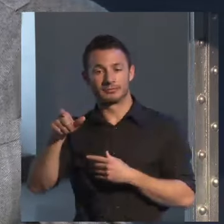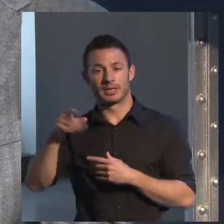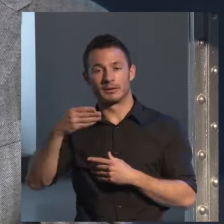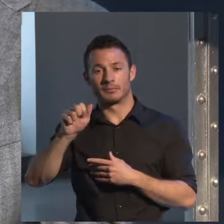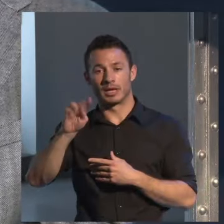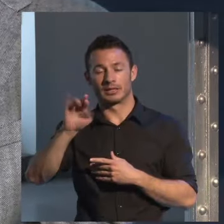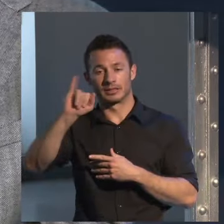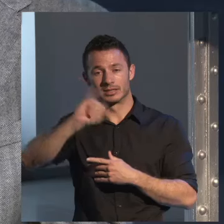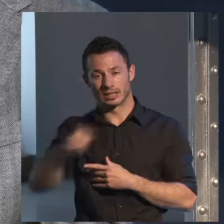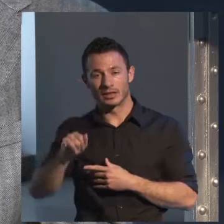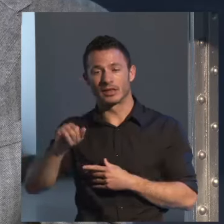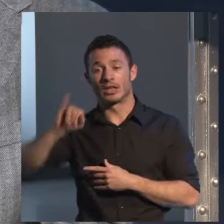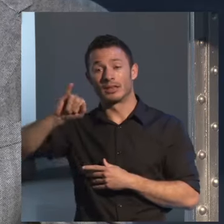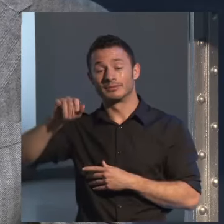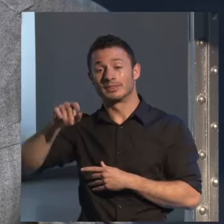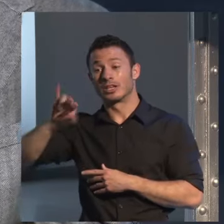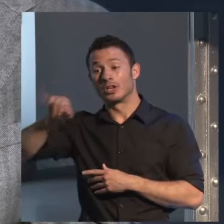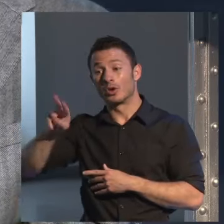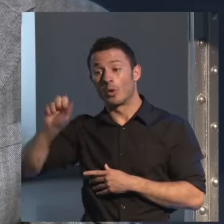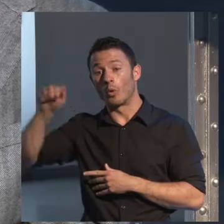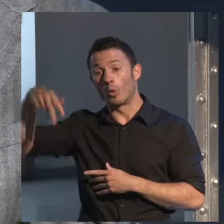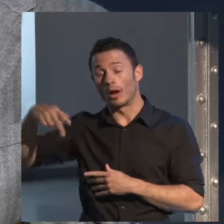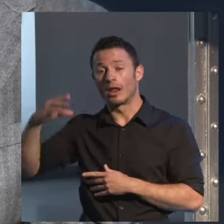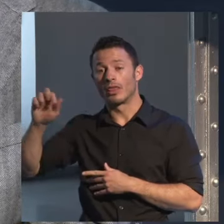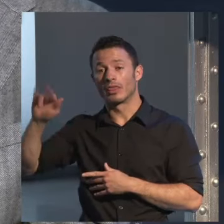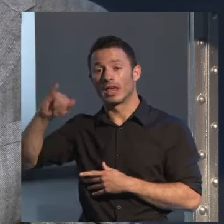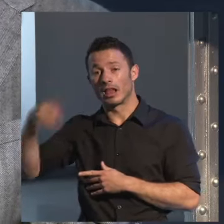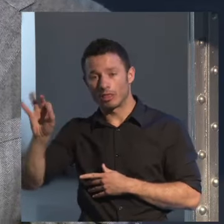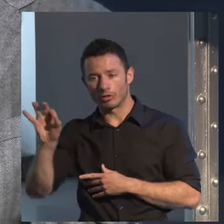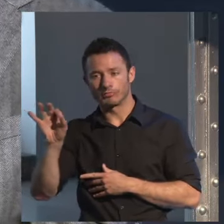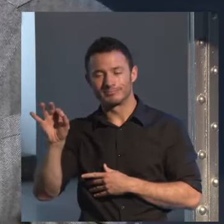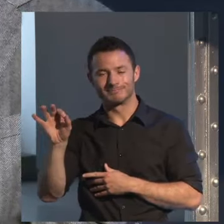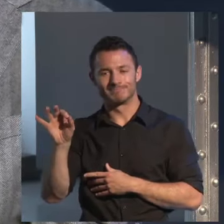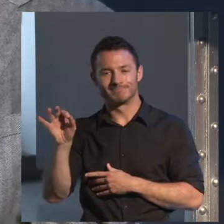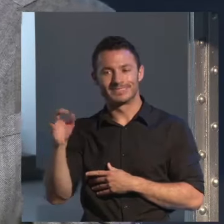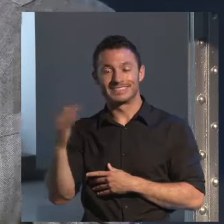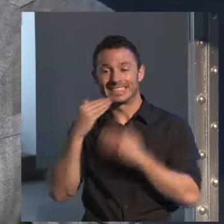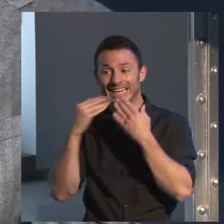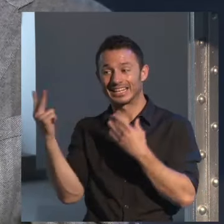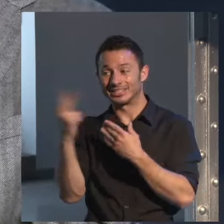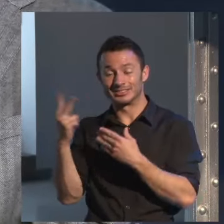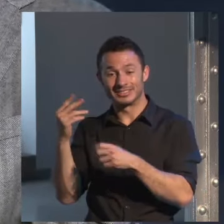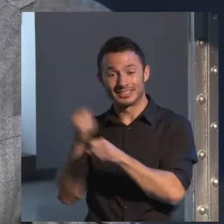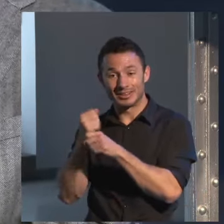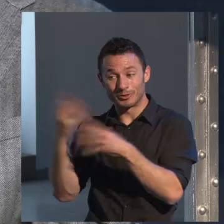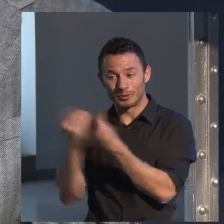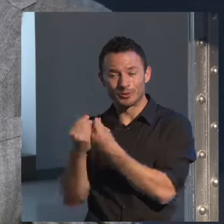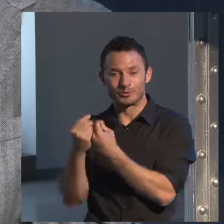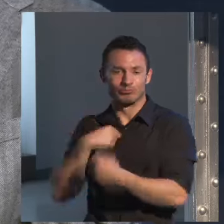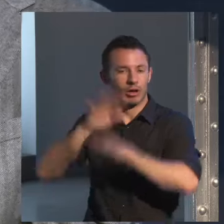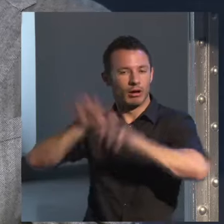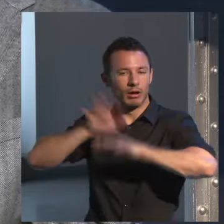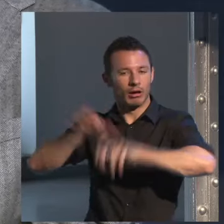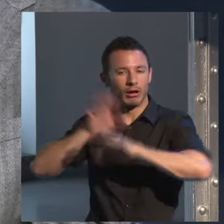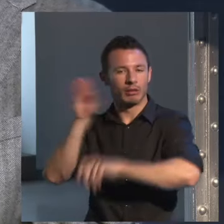Mouris, Juan Cerezo, ha sido un aprendizaje tremendo para mí. Cada uno de mis libros que he